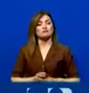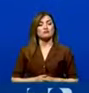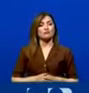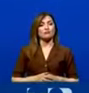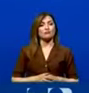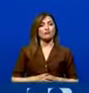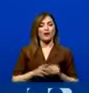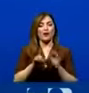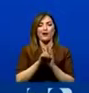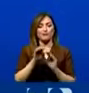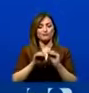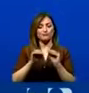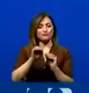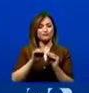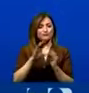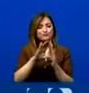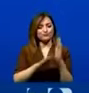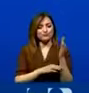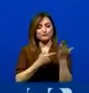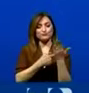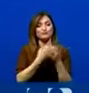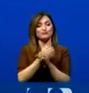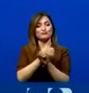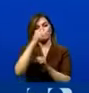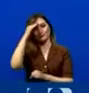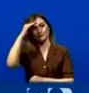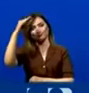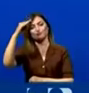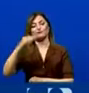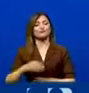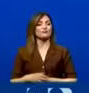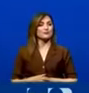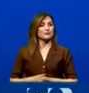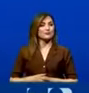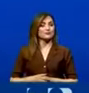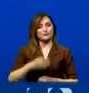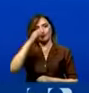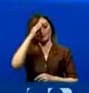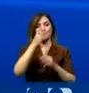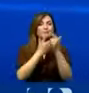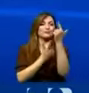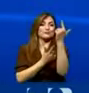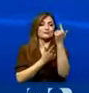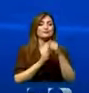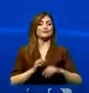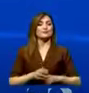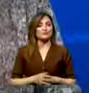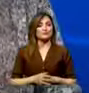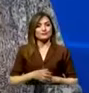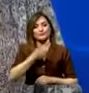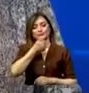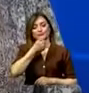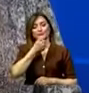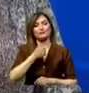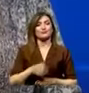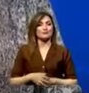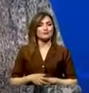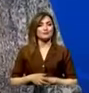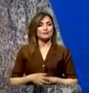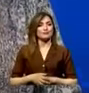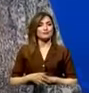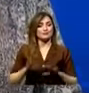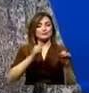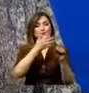ecuatoriano para defender a las policías, a los militares, a los periodistas que fueron